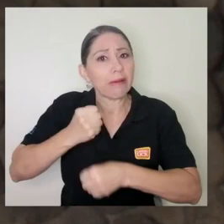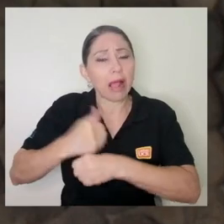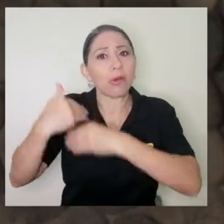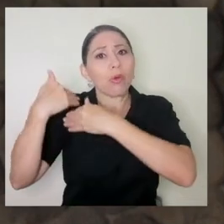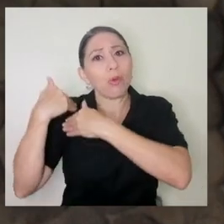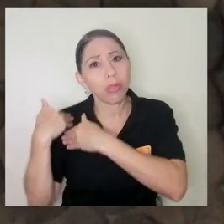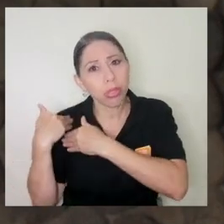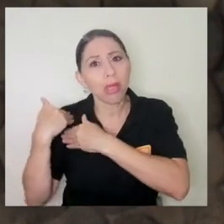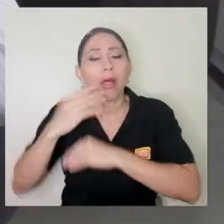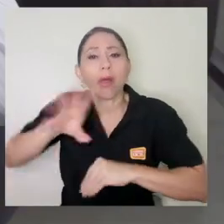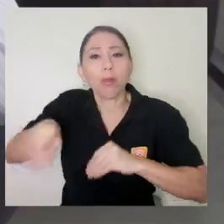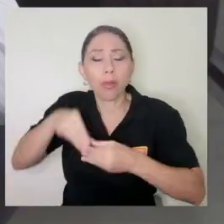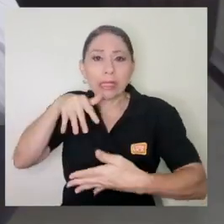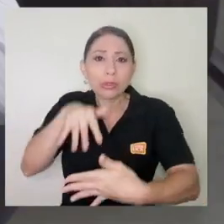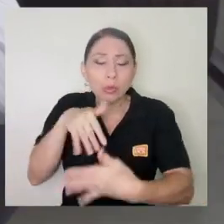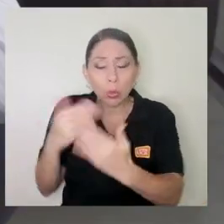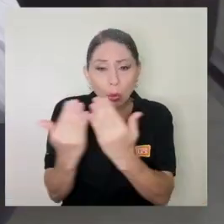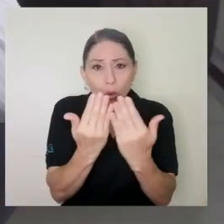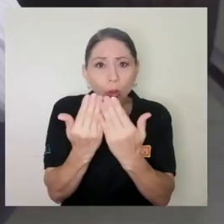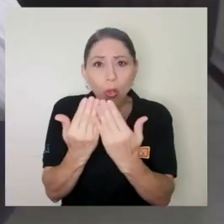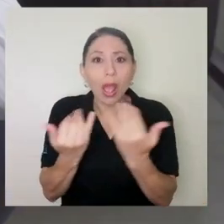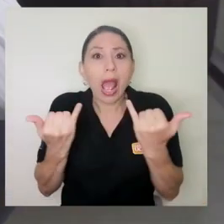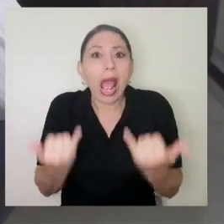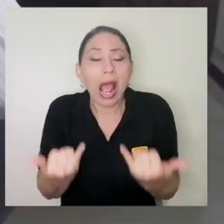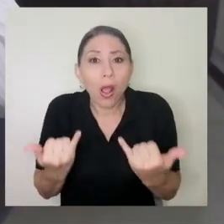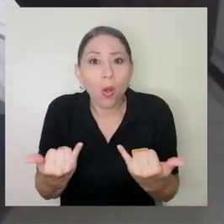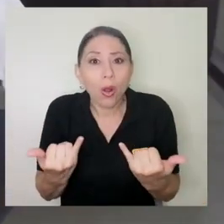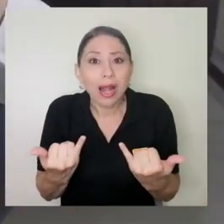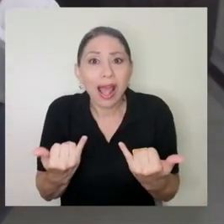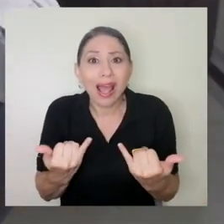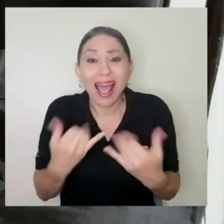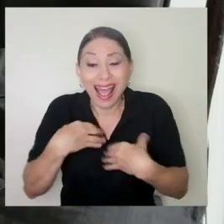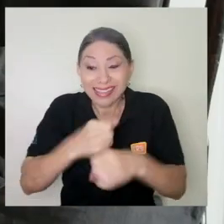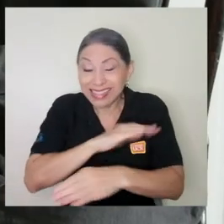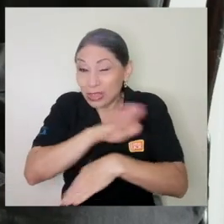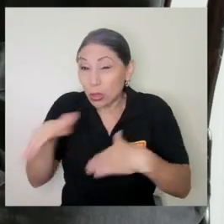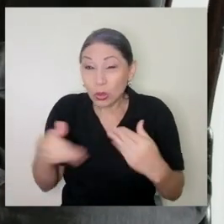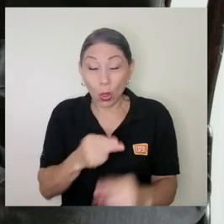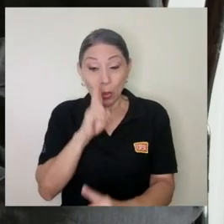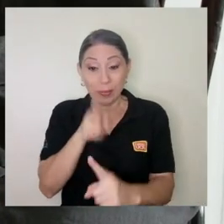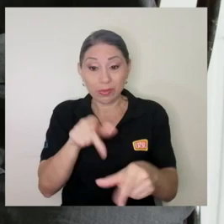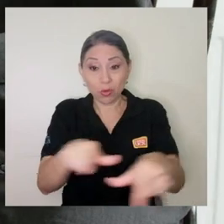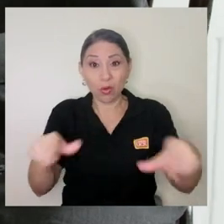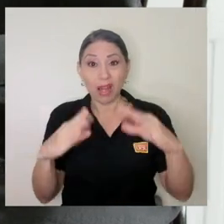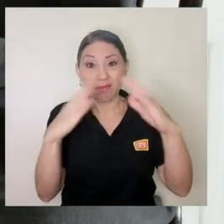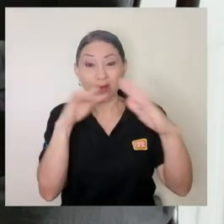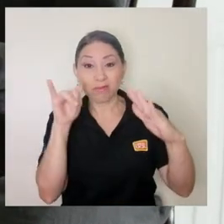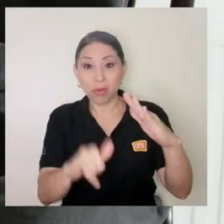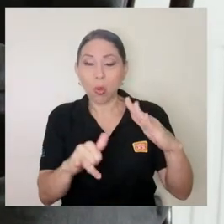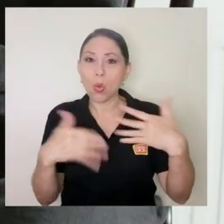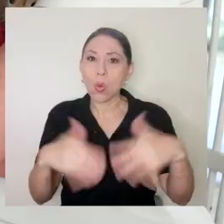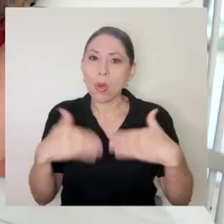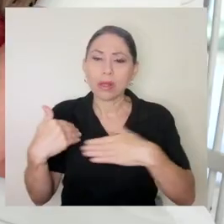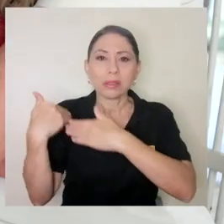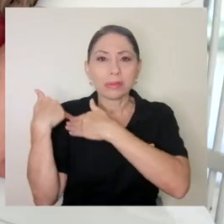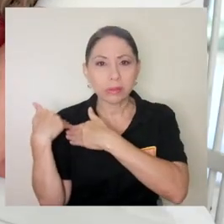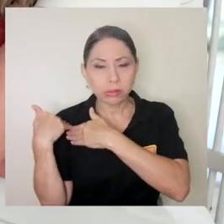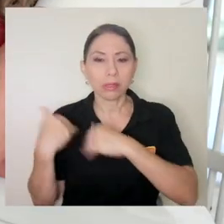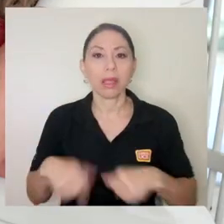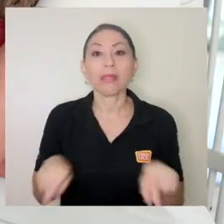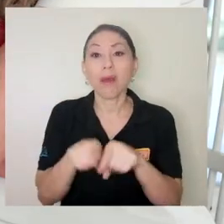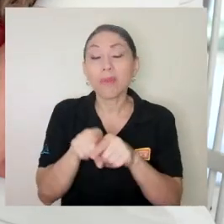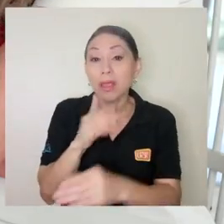algunas estudios digamos ahora haciéndolo todo en el mismo espacio obviamente eso tiene una carga el tema digamos de cuidar